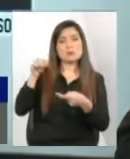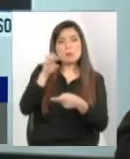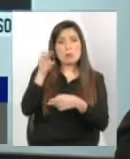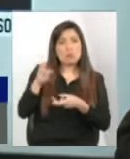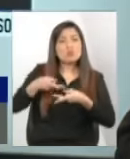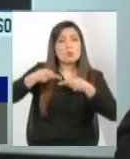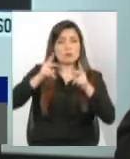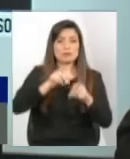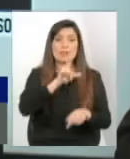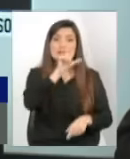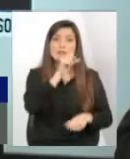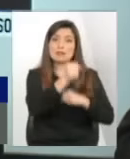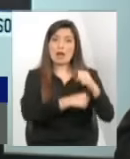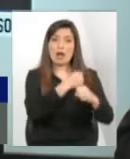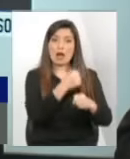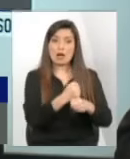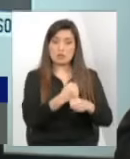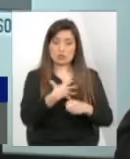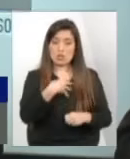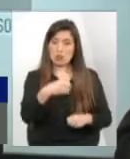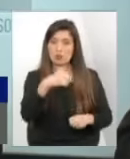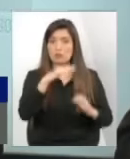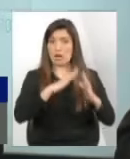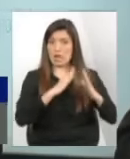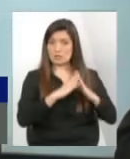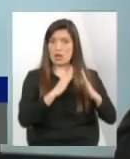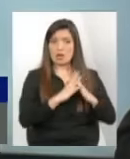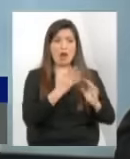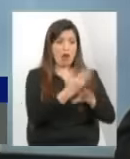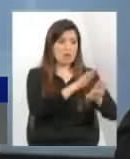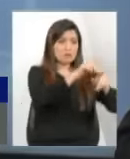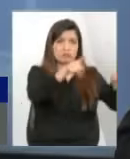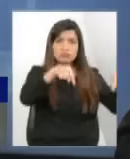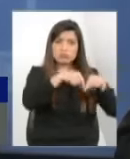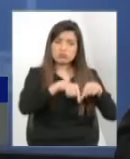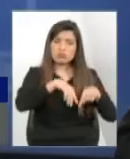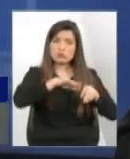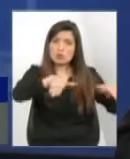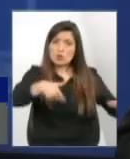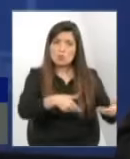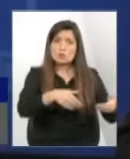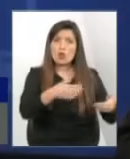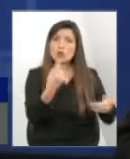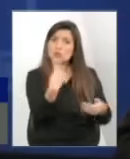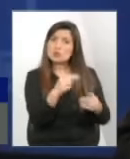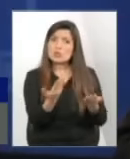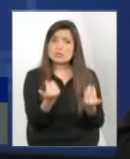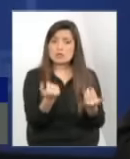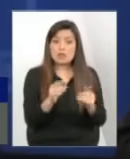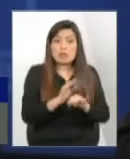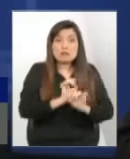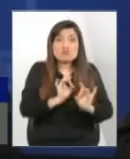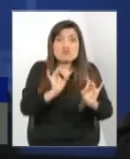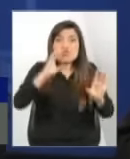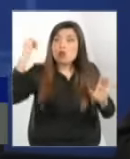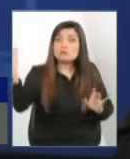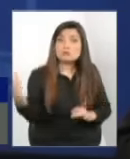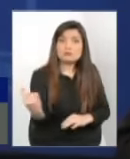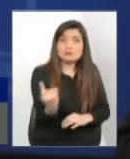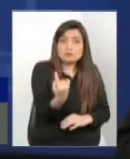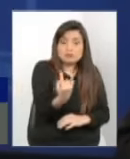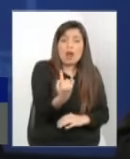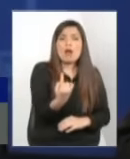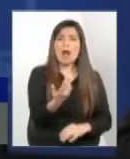un hijo de siete años en casa y incluso con dormitorio con todas sus necesidades por si nos llegaba así de